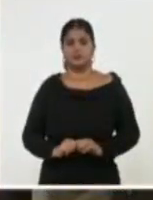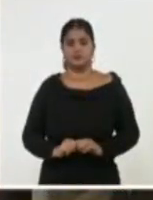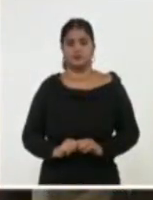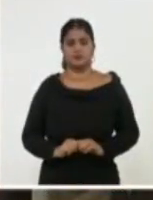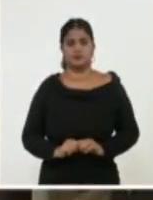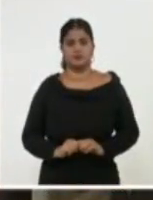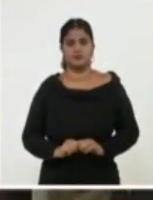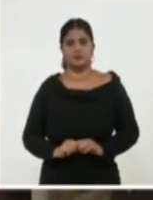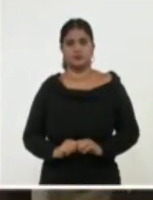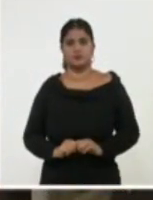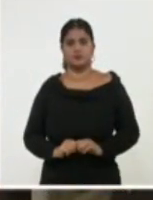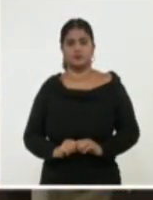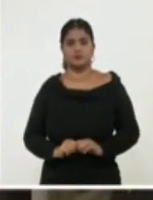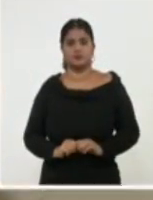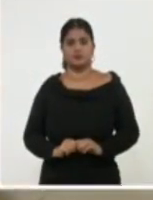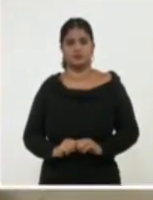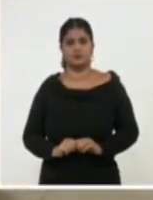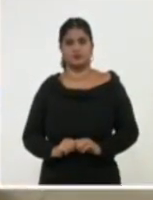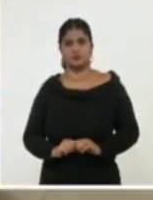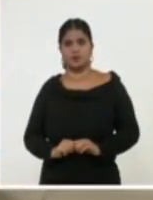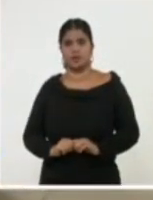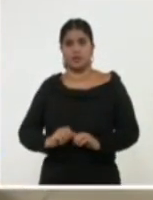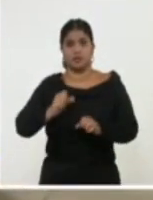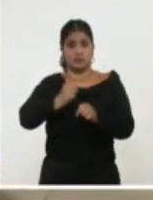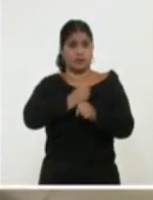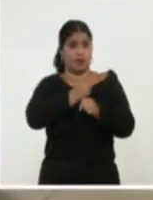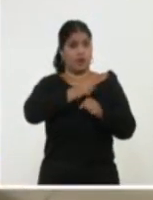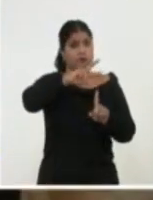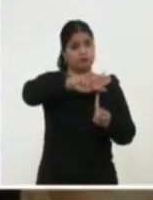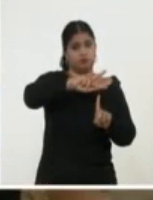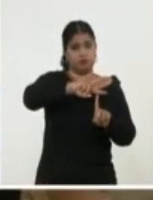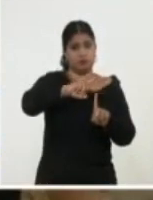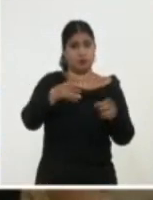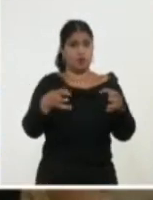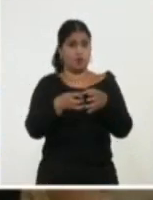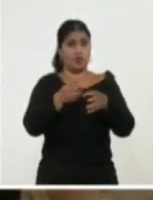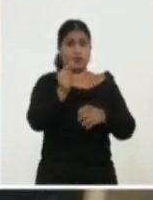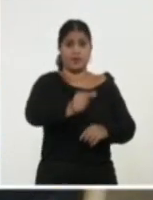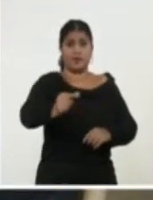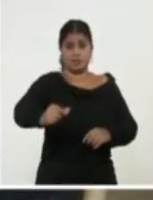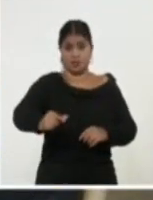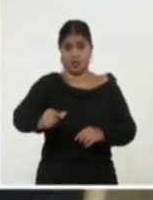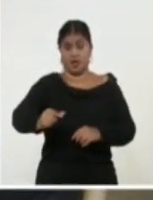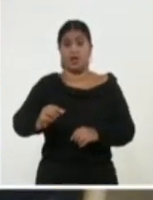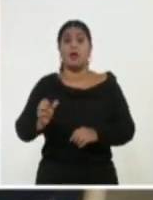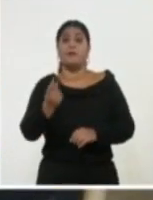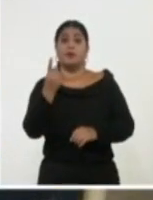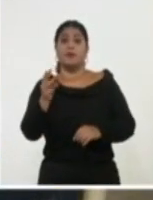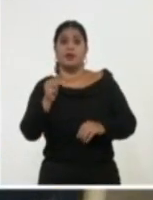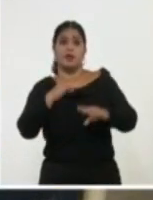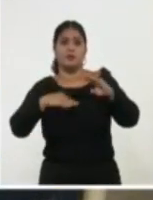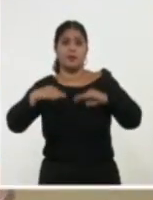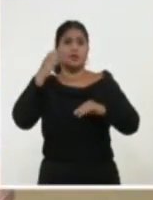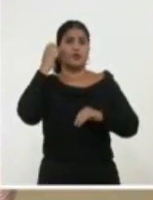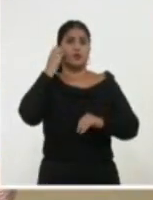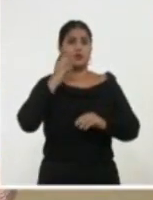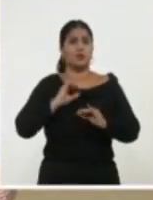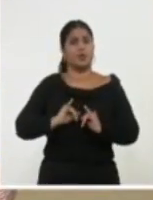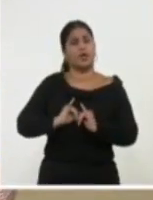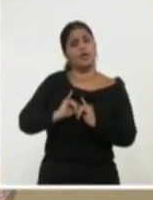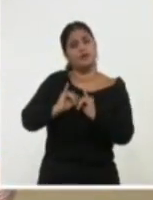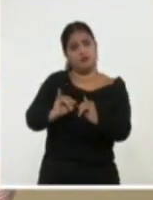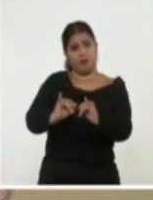Durante el consejo de dirección de Alisa RT, Marrero Cruz resaltó que las radios y la televisión cubanas afrontan grandes retos.